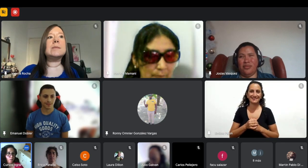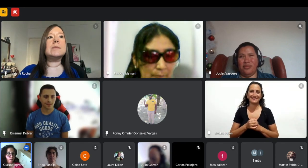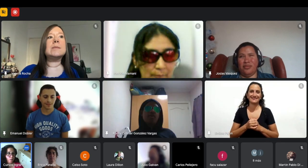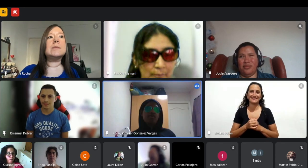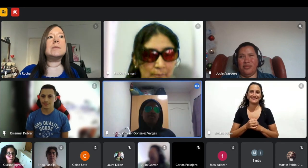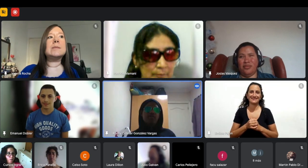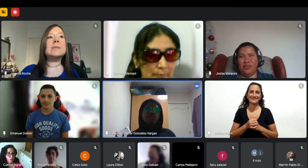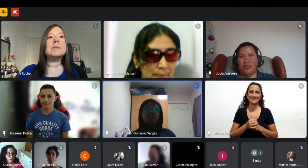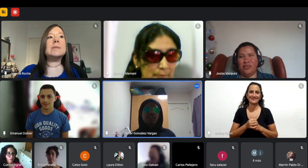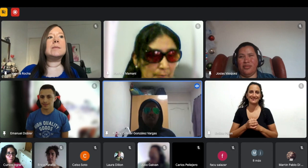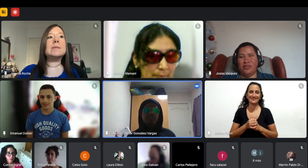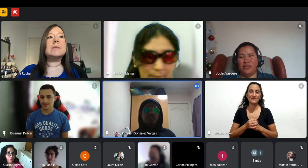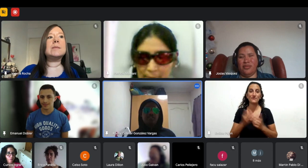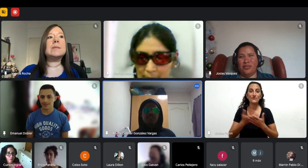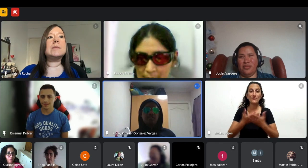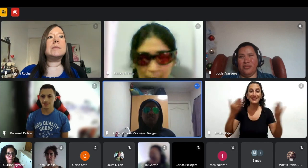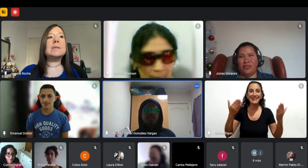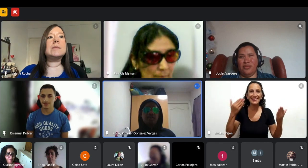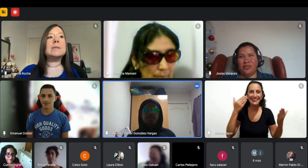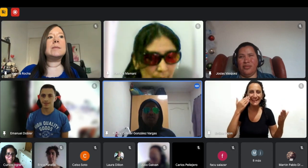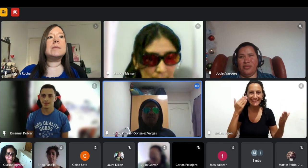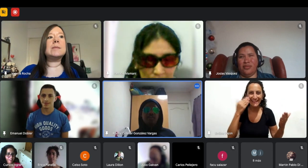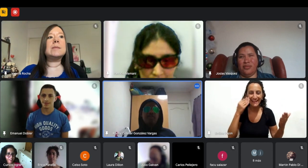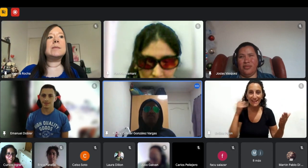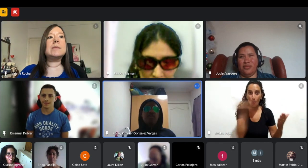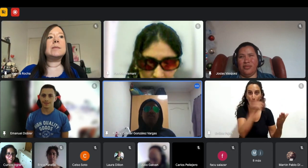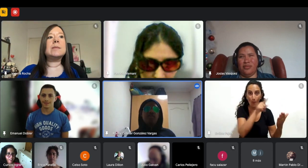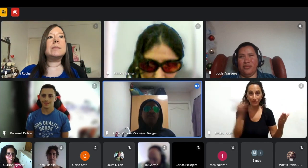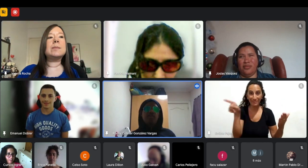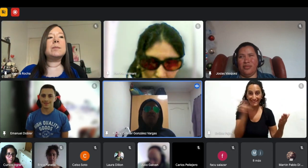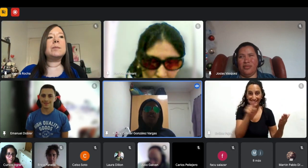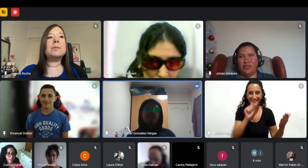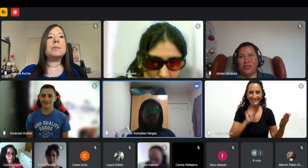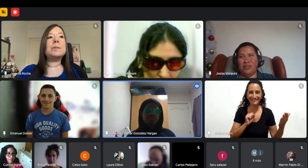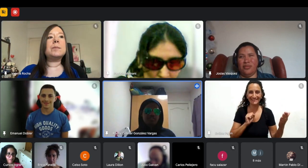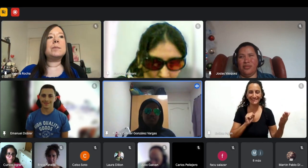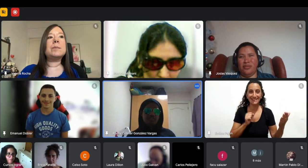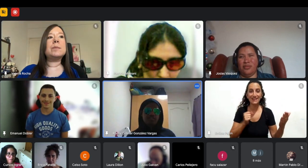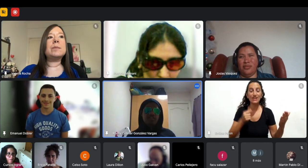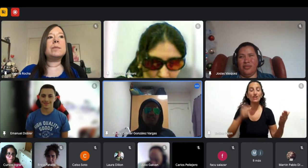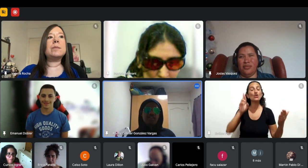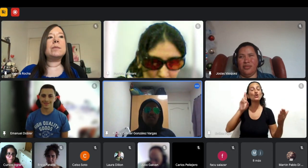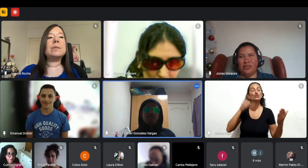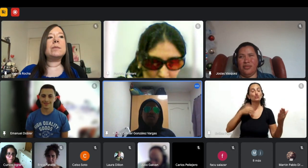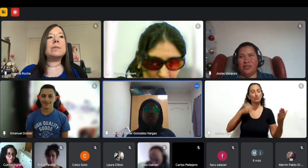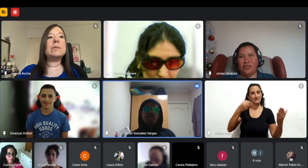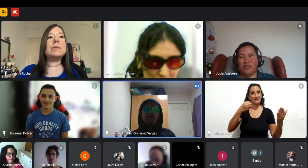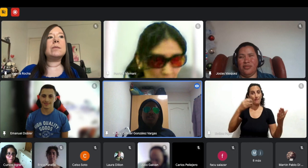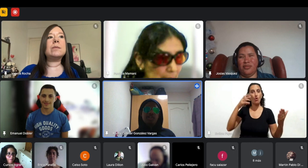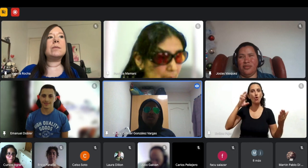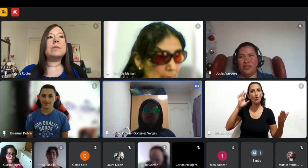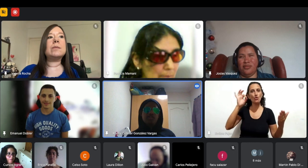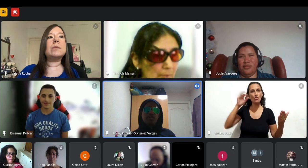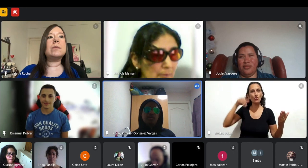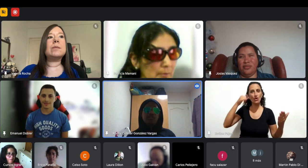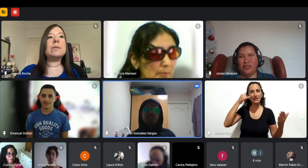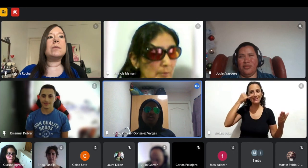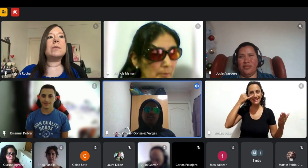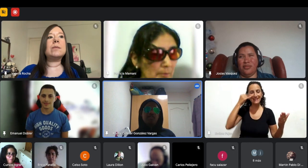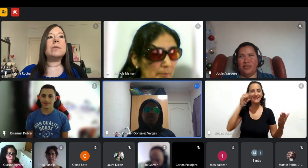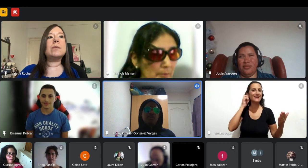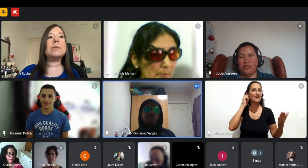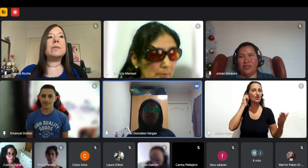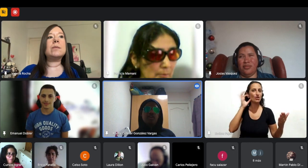buenas tardes para ustedes soy ronny gonzález yo también tengo una